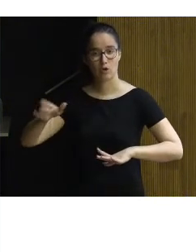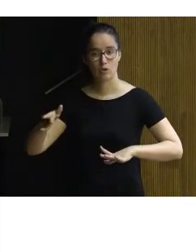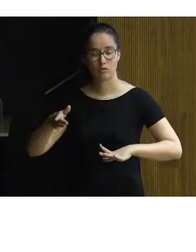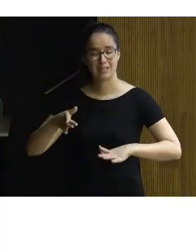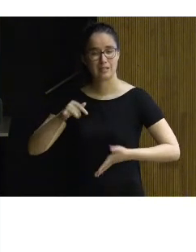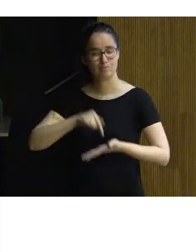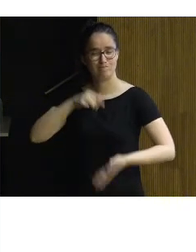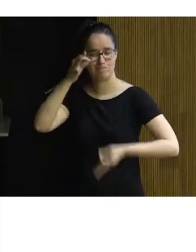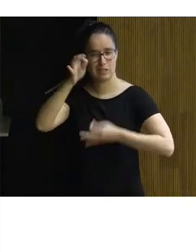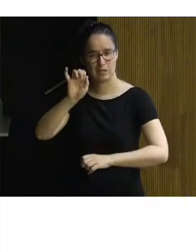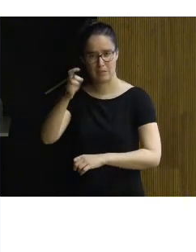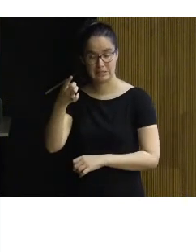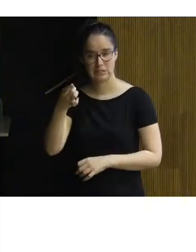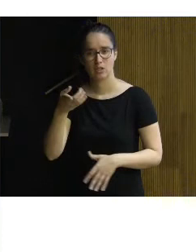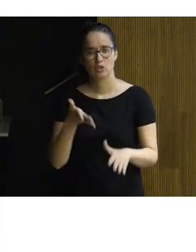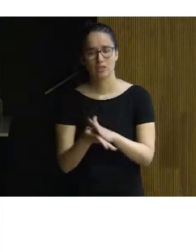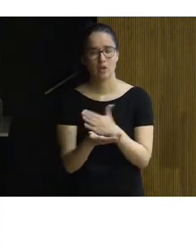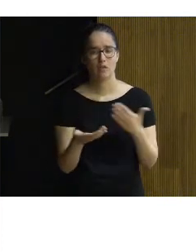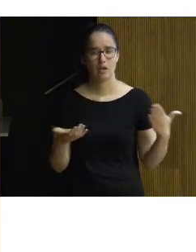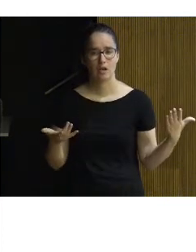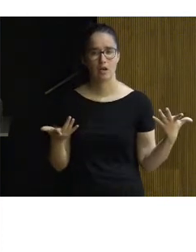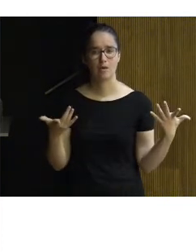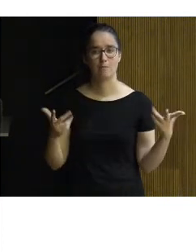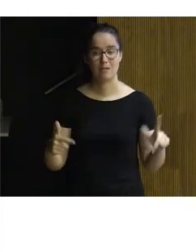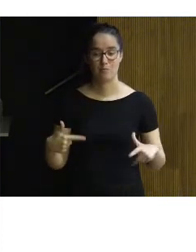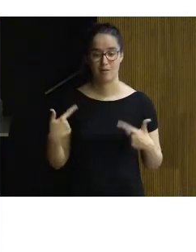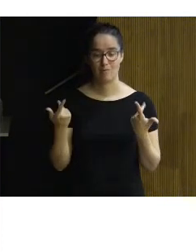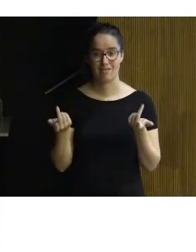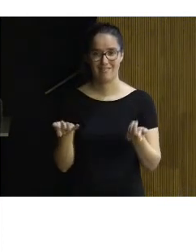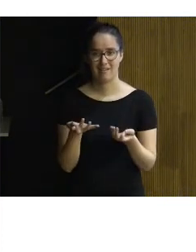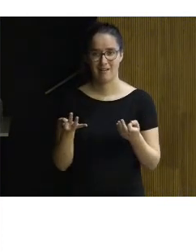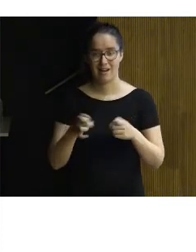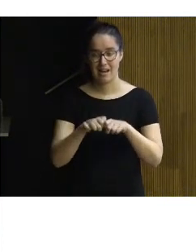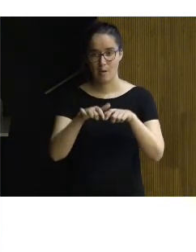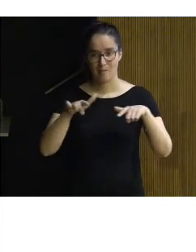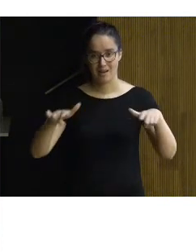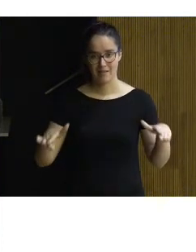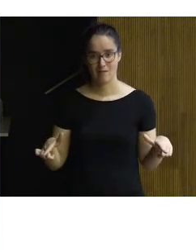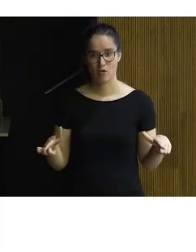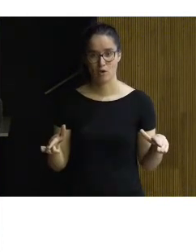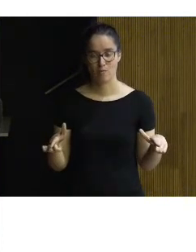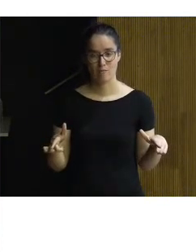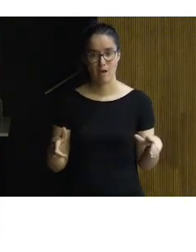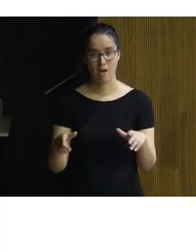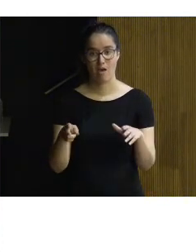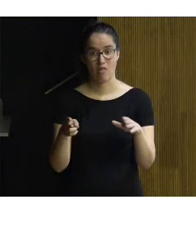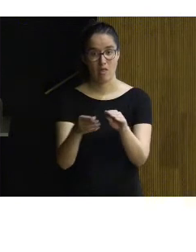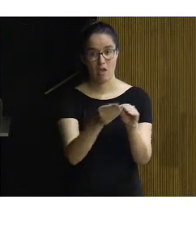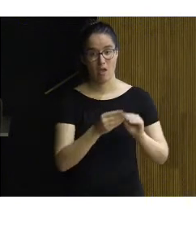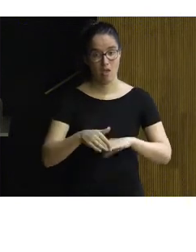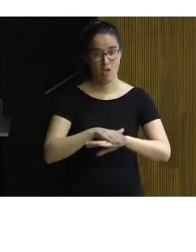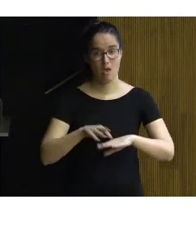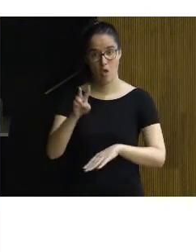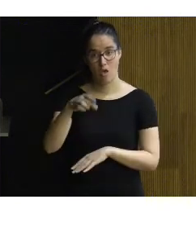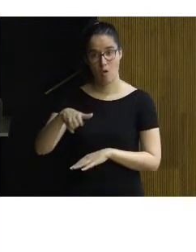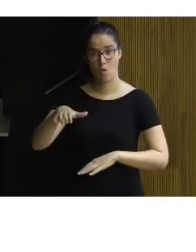rigor. Eso es lo que, de alguna manera, nos ha permitido la plataforma de un estándar. Nosotros